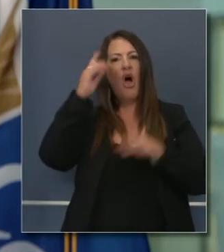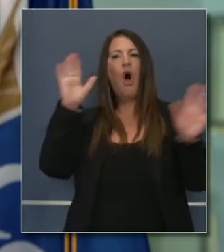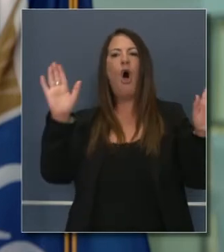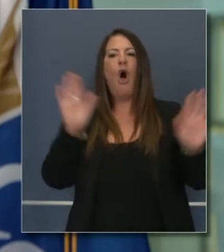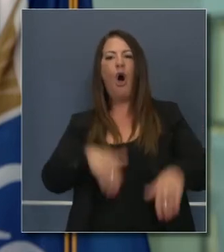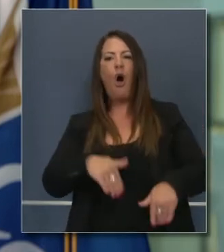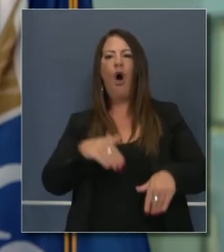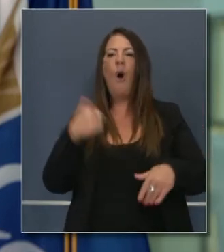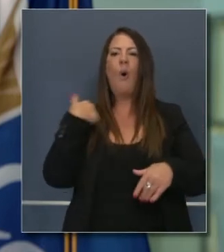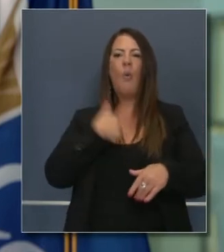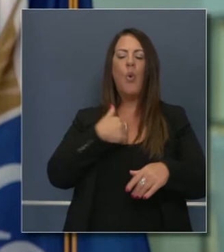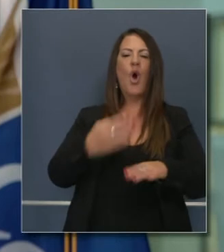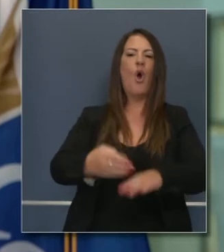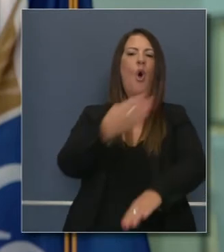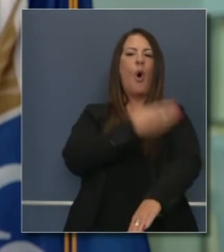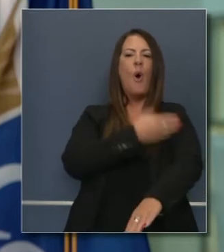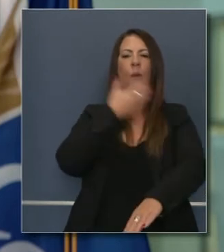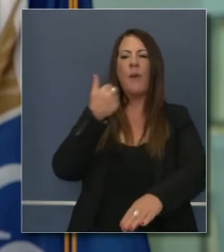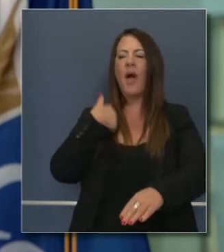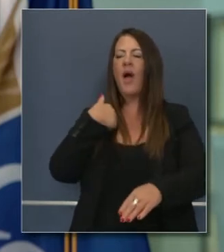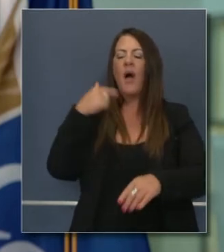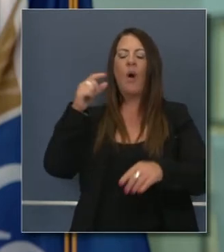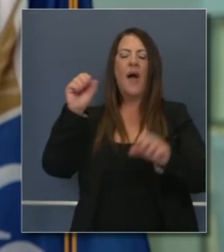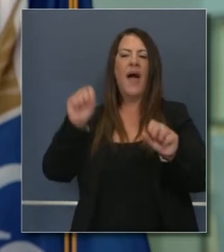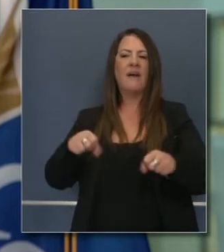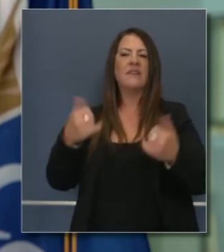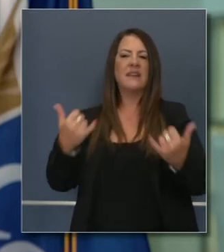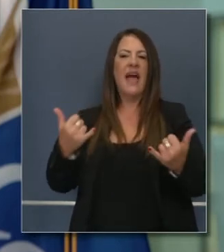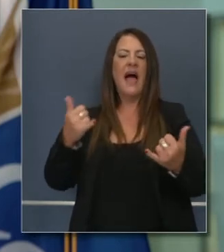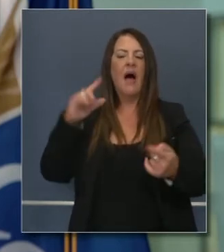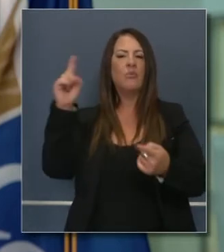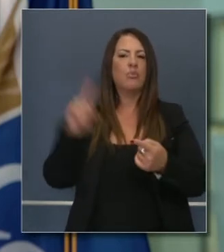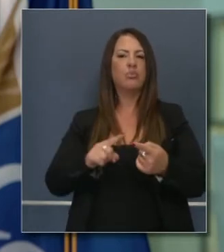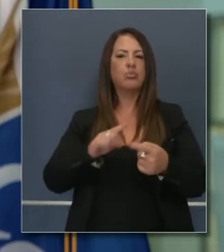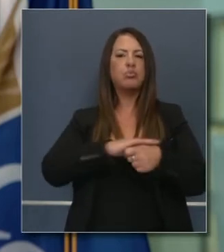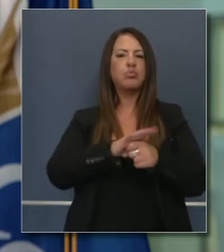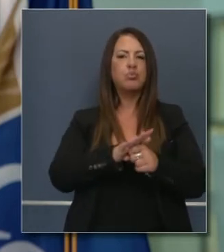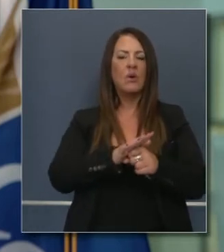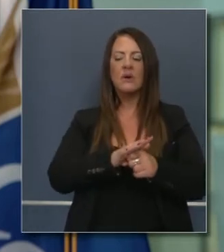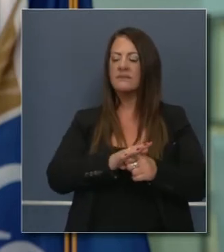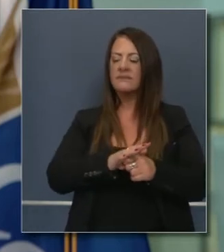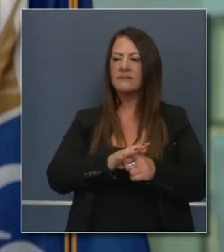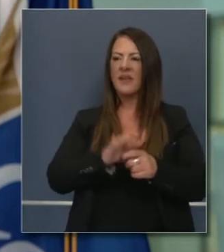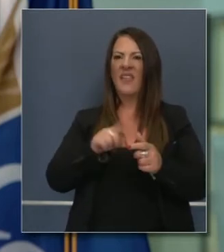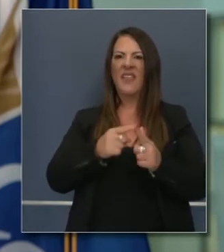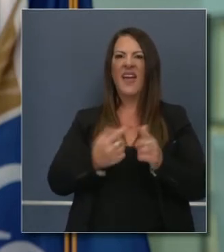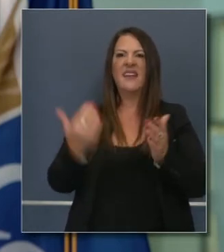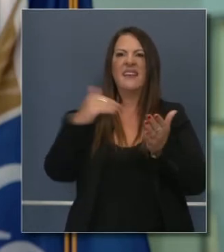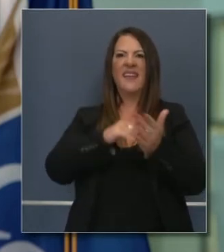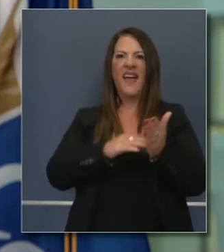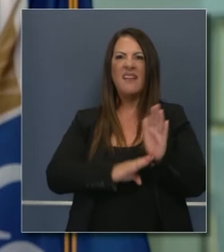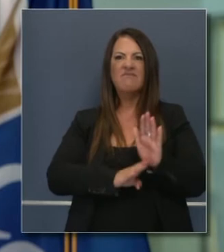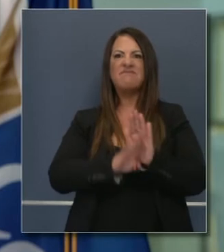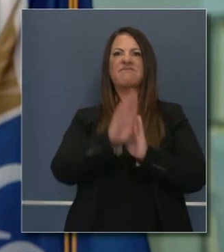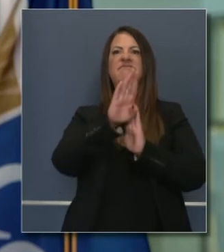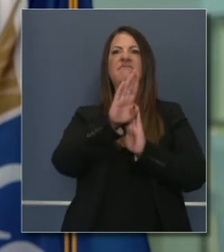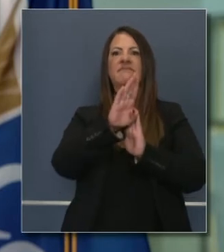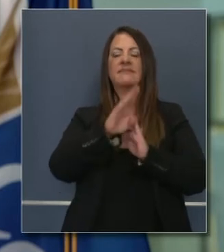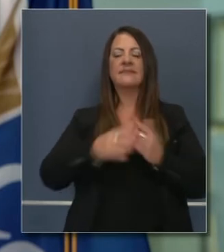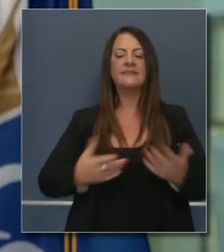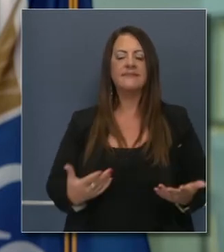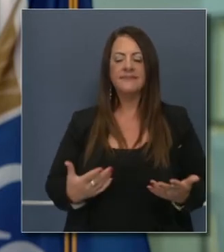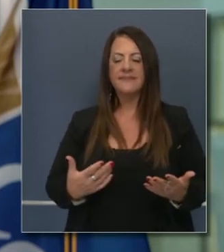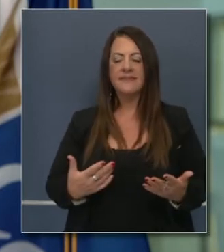hemos salido del problema, parece que hemos logrado domar este monstruo de transmisión y podemos volver con pequeñas